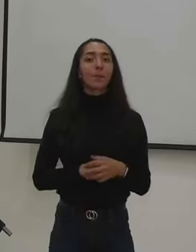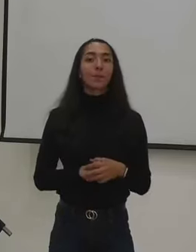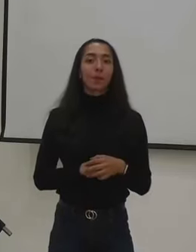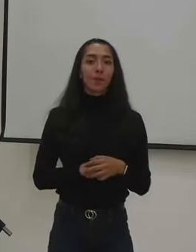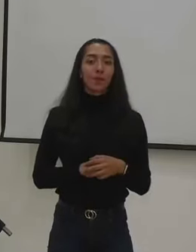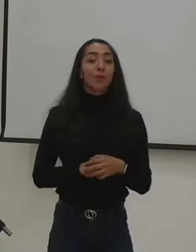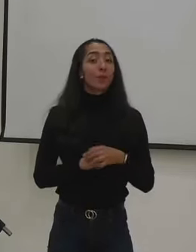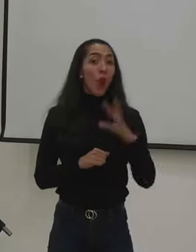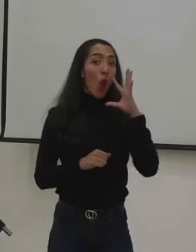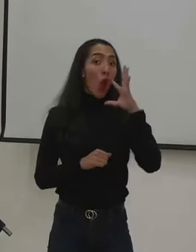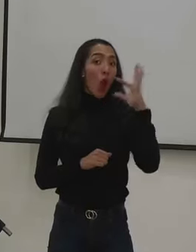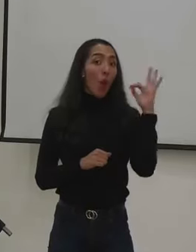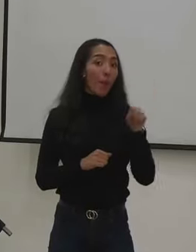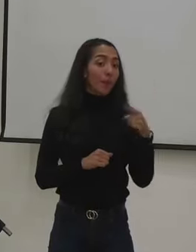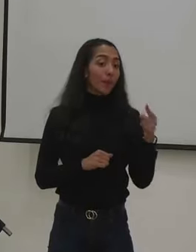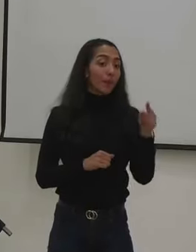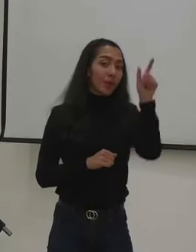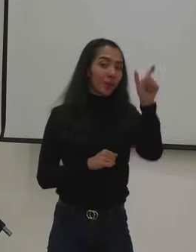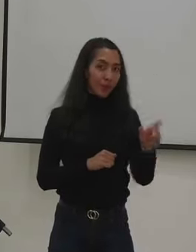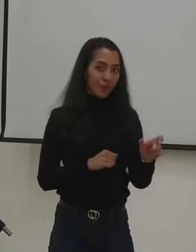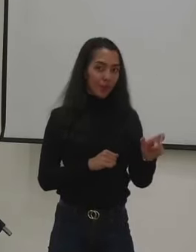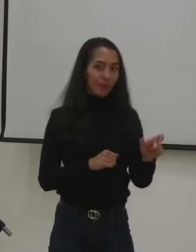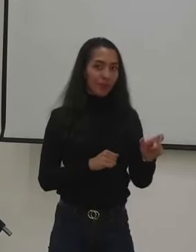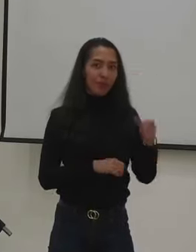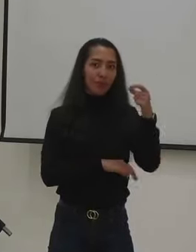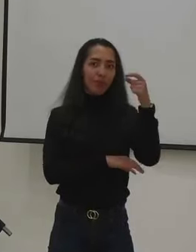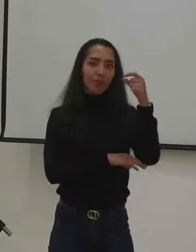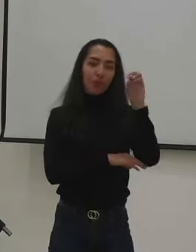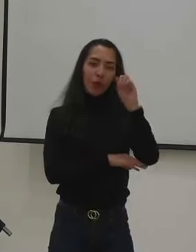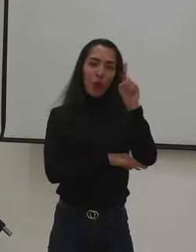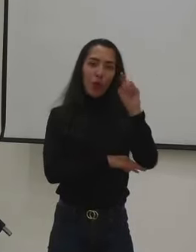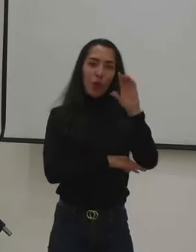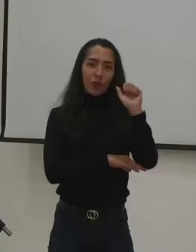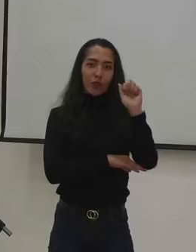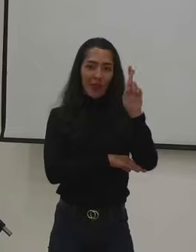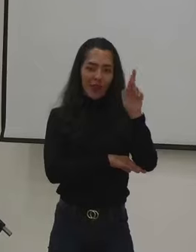ahora al honorable representante Oscar Darío Pérez.